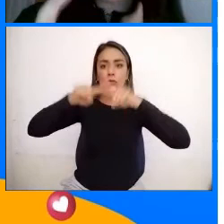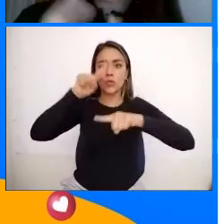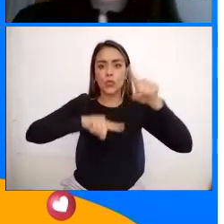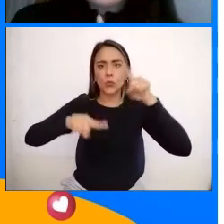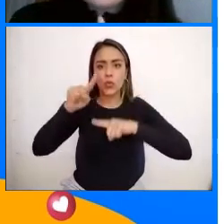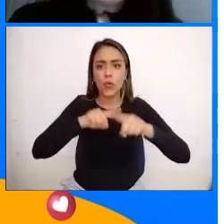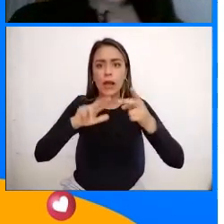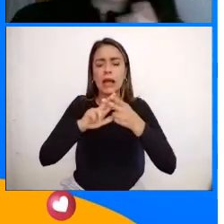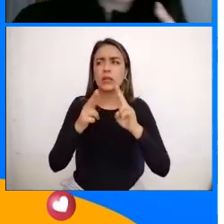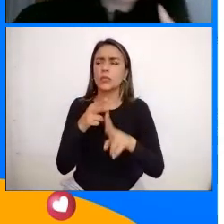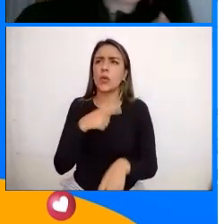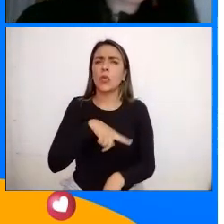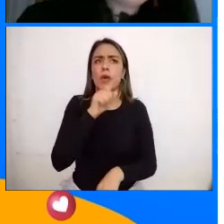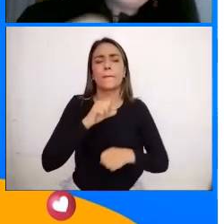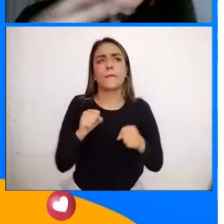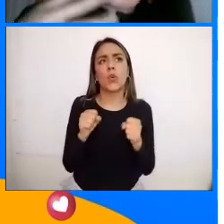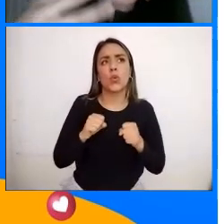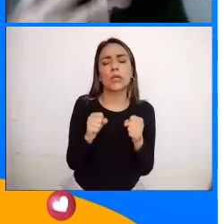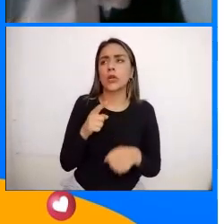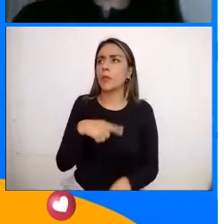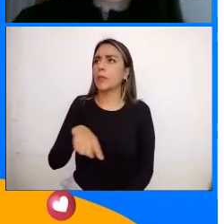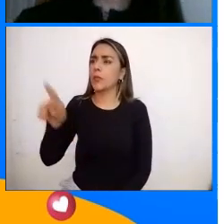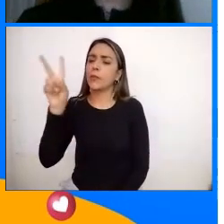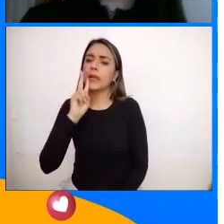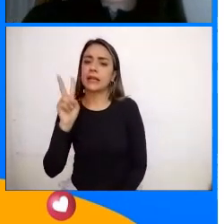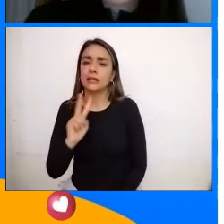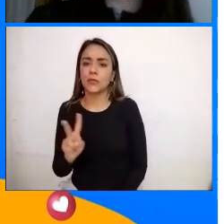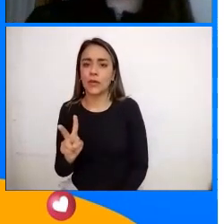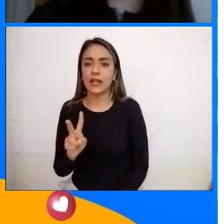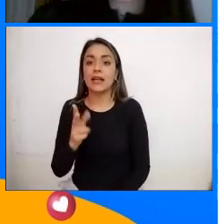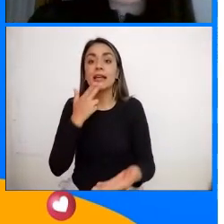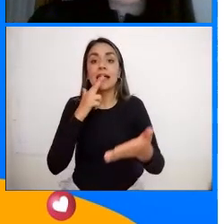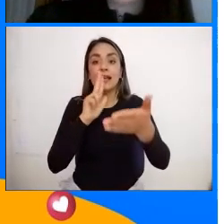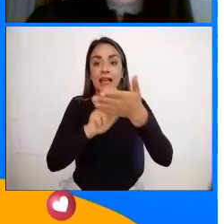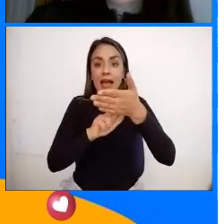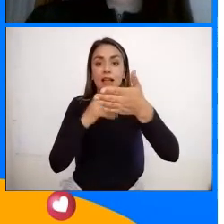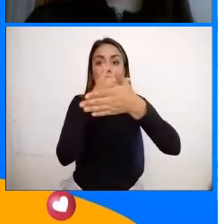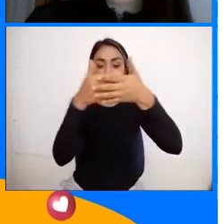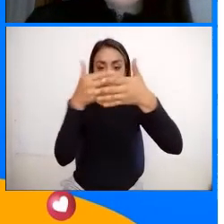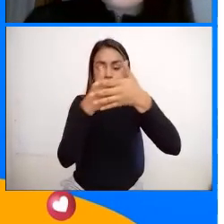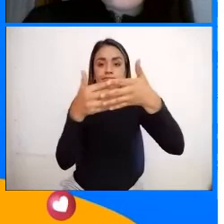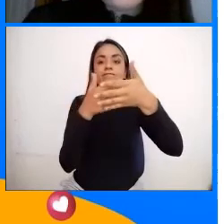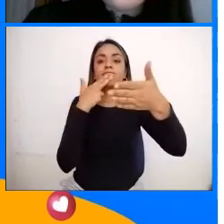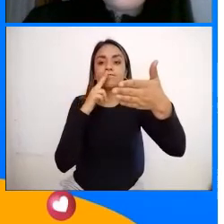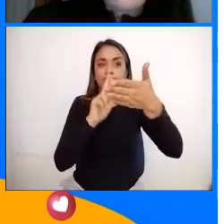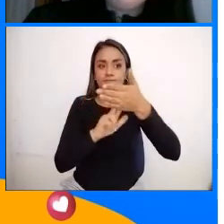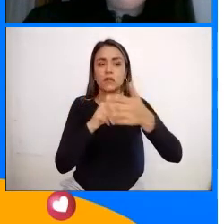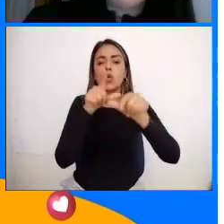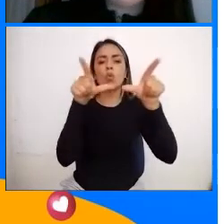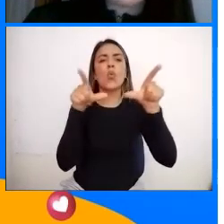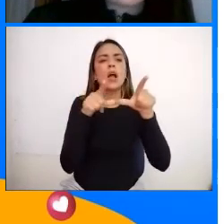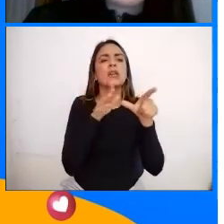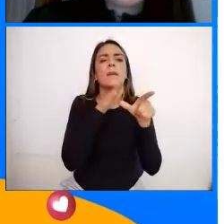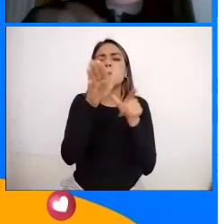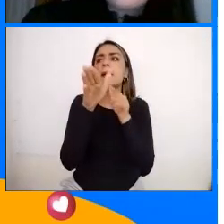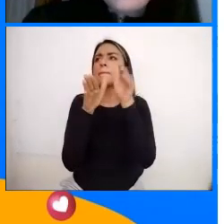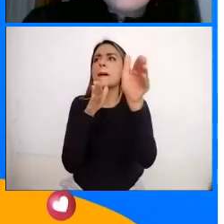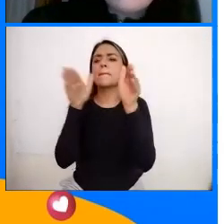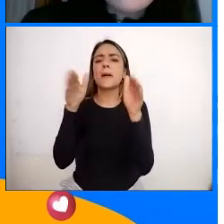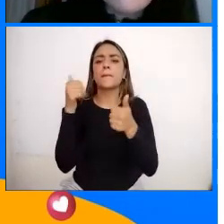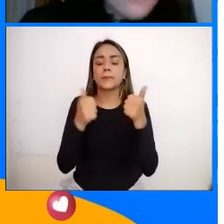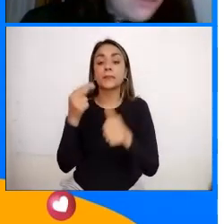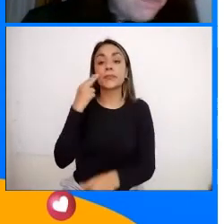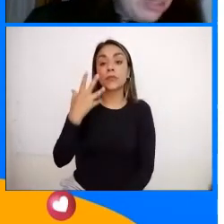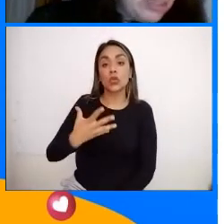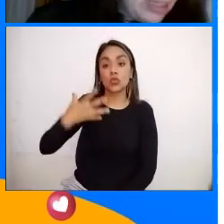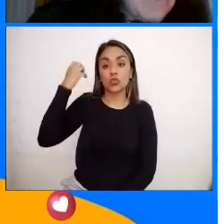No voy para Bogotá Ya no para Venezuela Y en sus cartas Dejó registrado Pues los sitios Que he visitado Historia